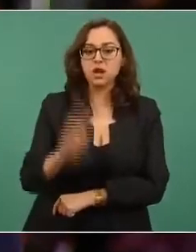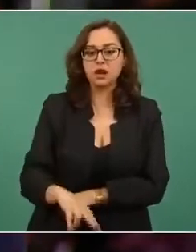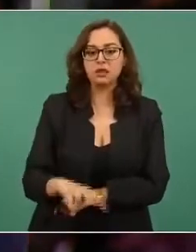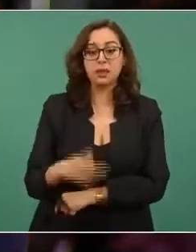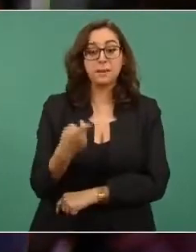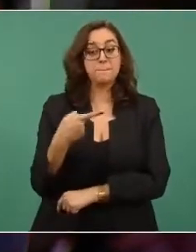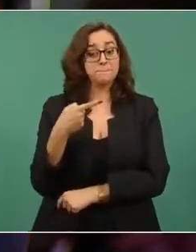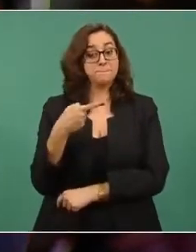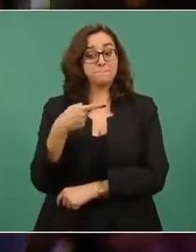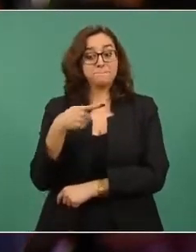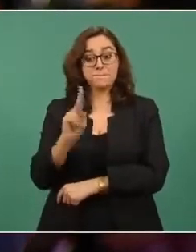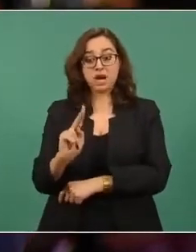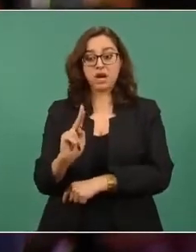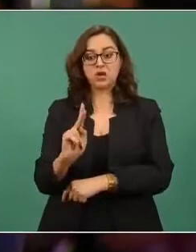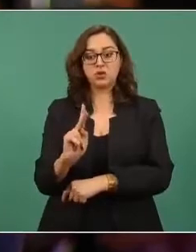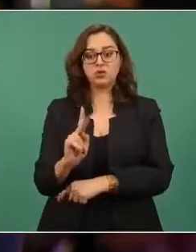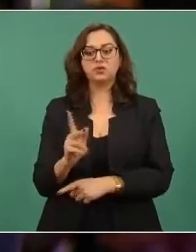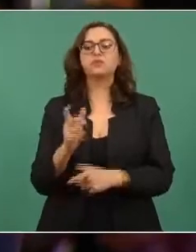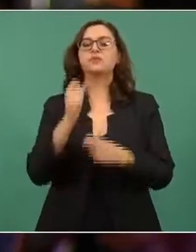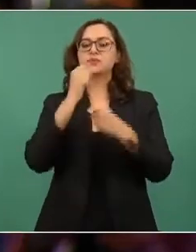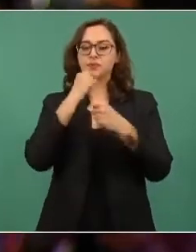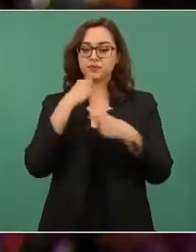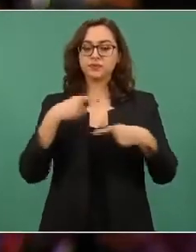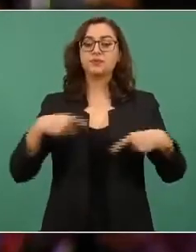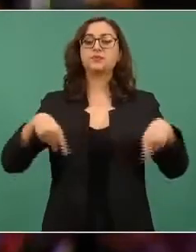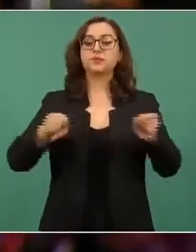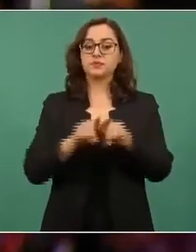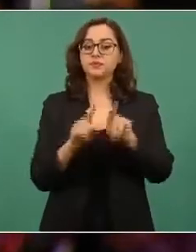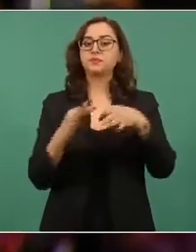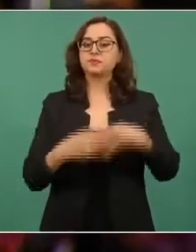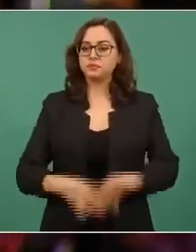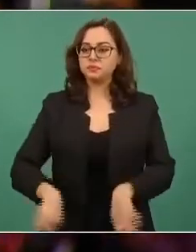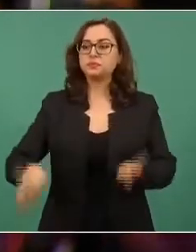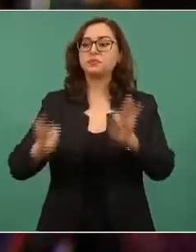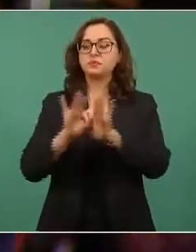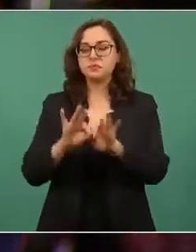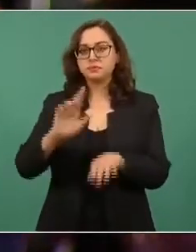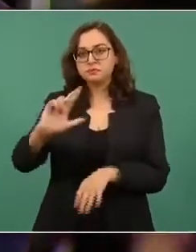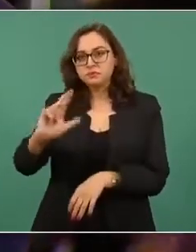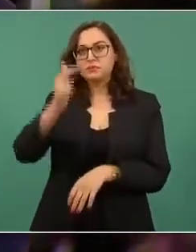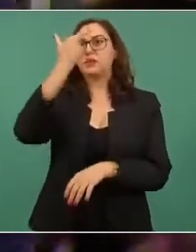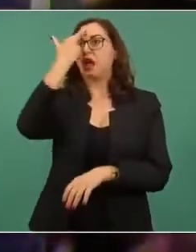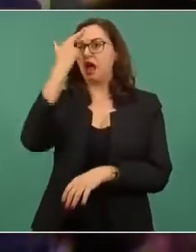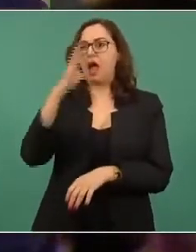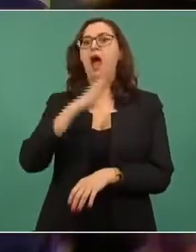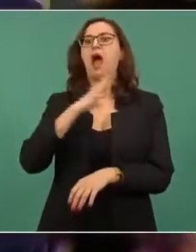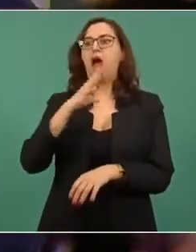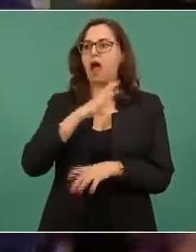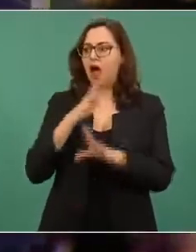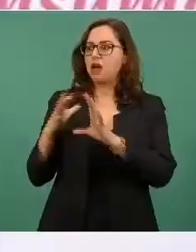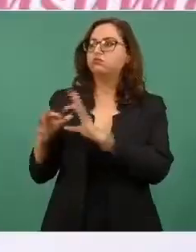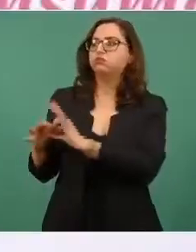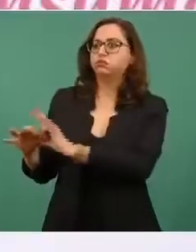embargo, es también mucho lo que nos une y nosotros